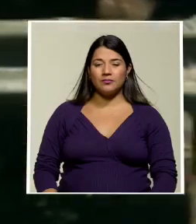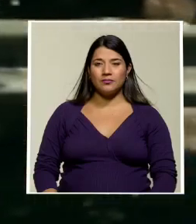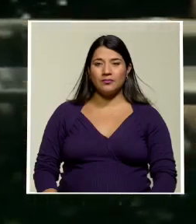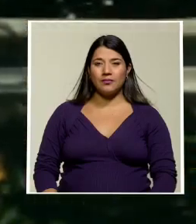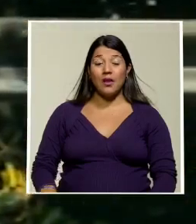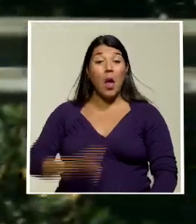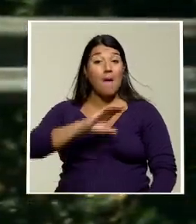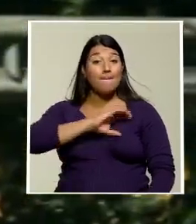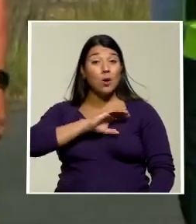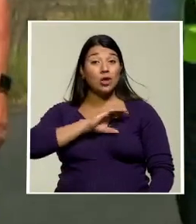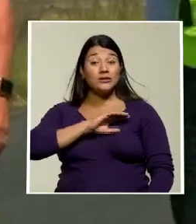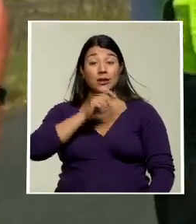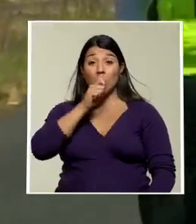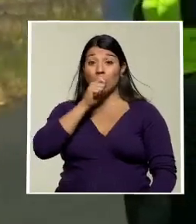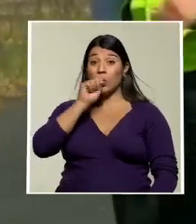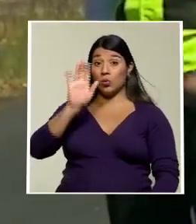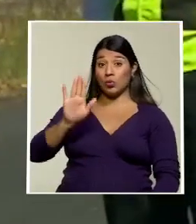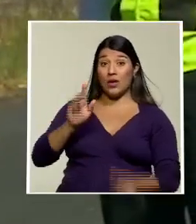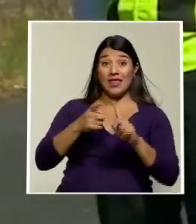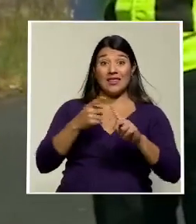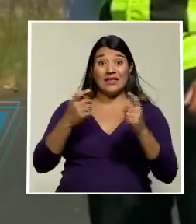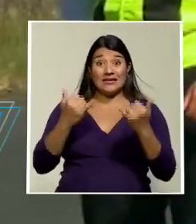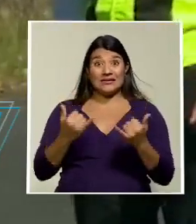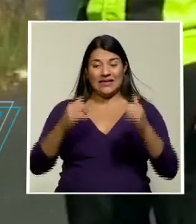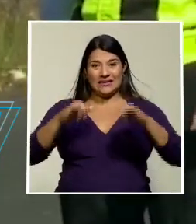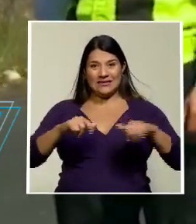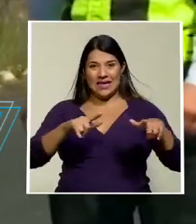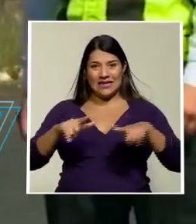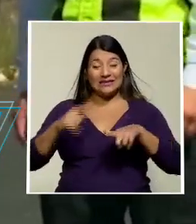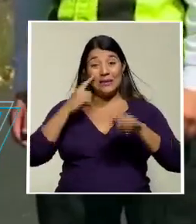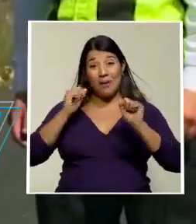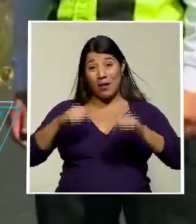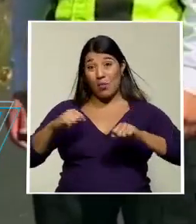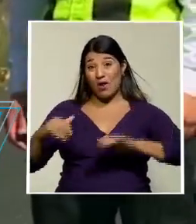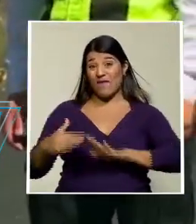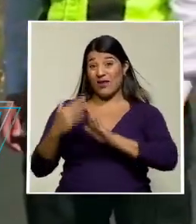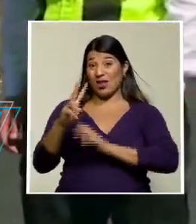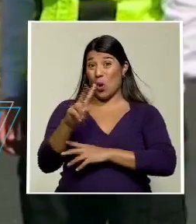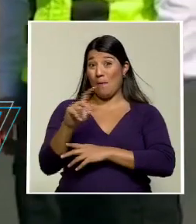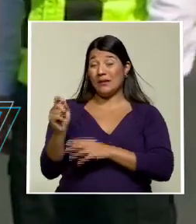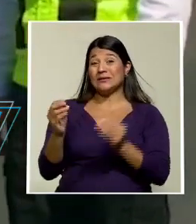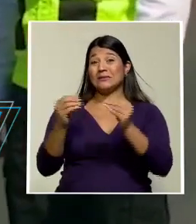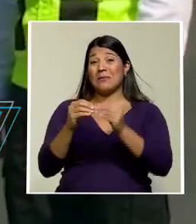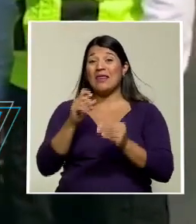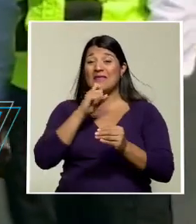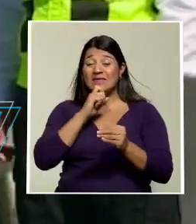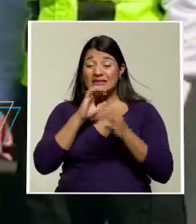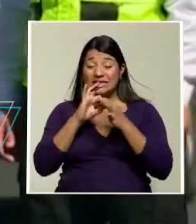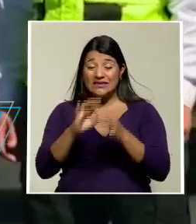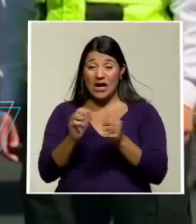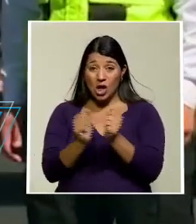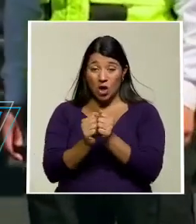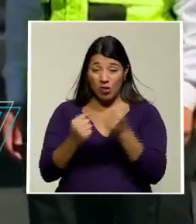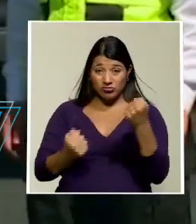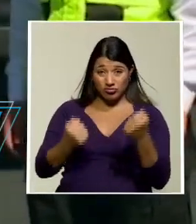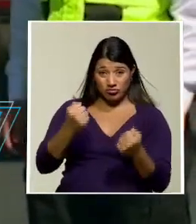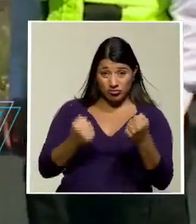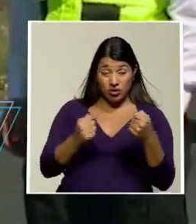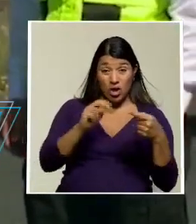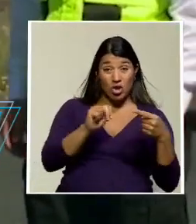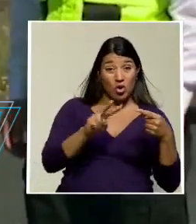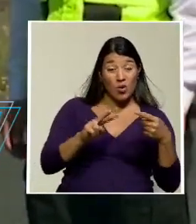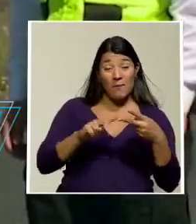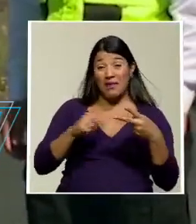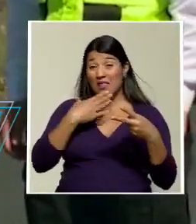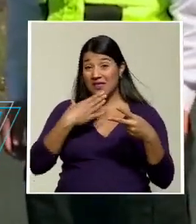La Policía de Tránsito desde ya se prepara para enfrentar dos de los meses más críticos en cuanto a la vialidad. En noviembre y diciembre siempre